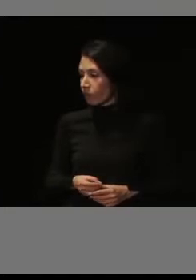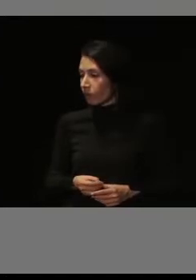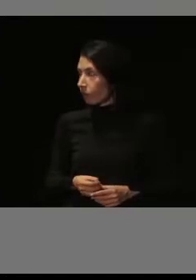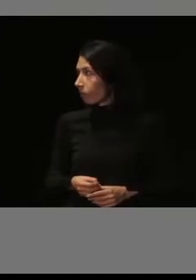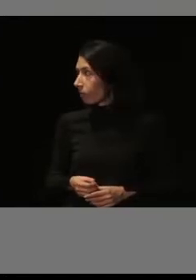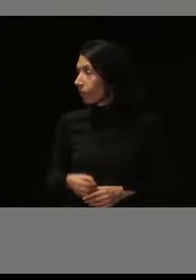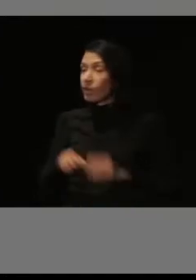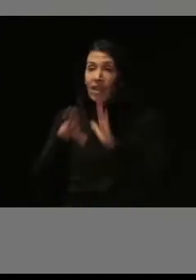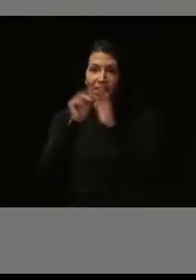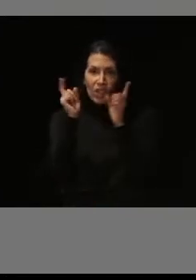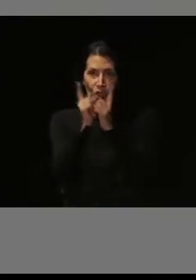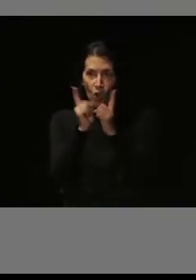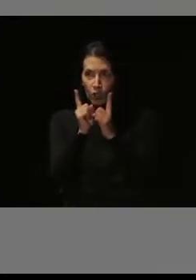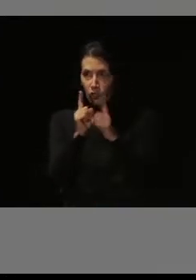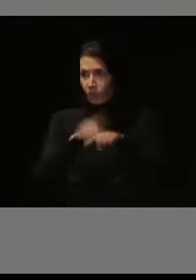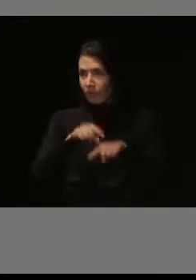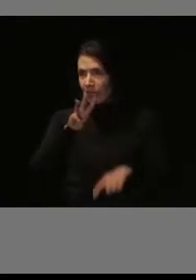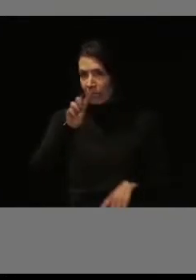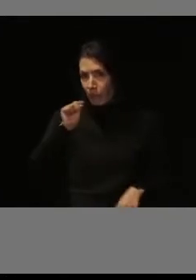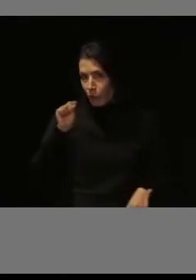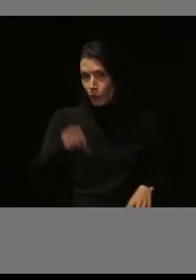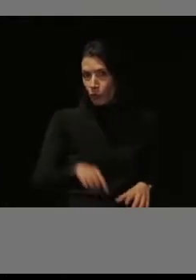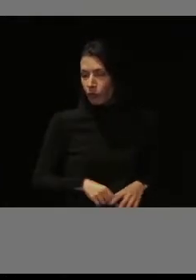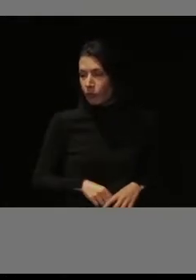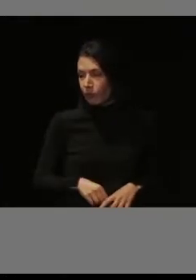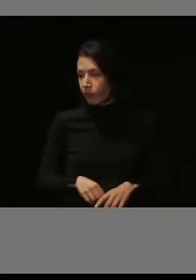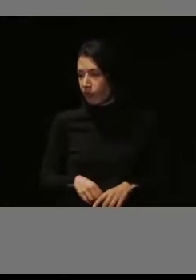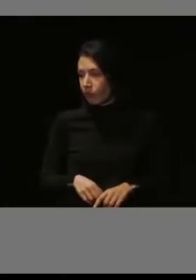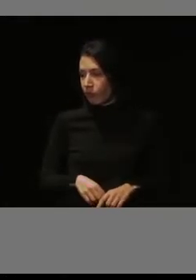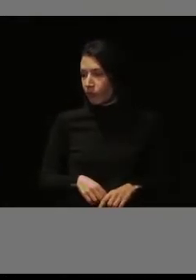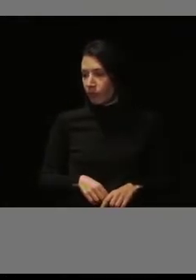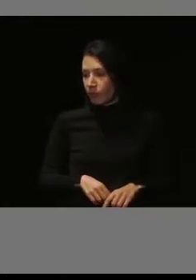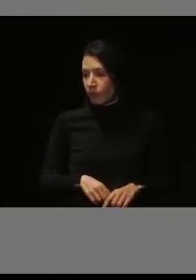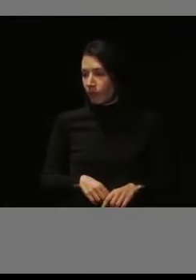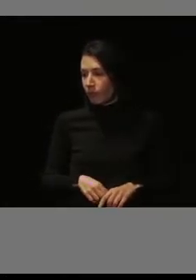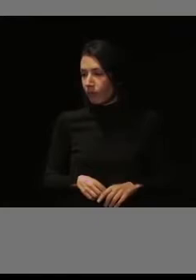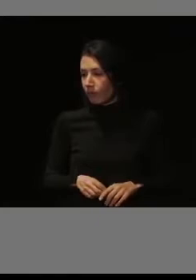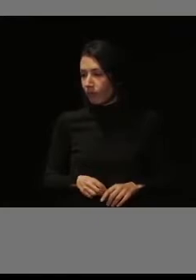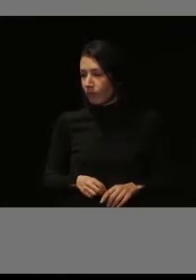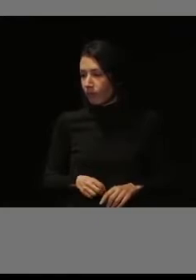Es un vídeo cortito de unos tres minutitos en un archivo MP4.